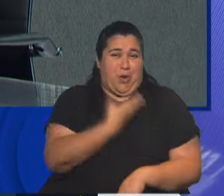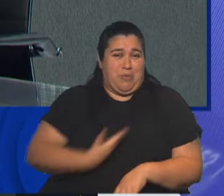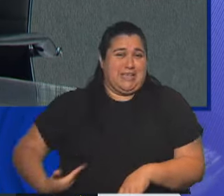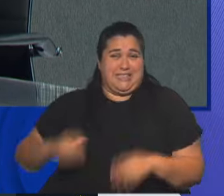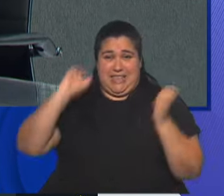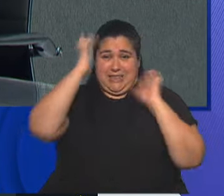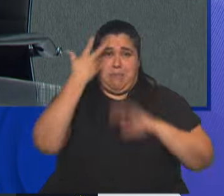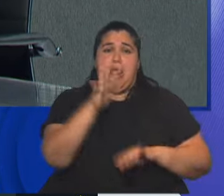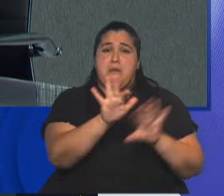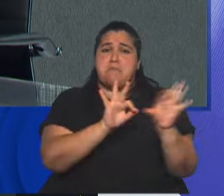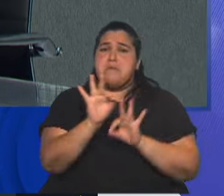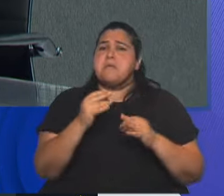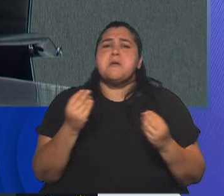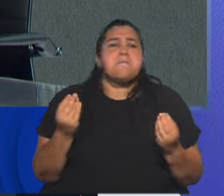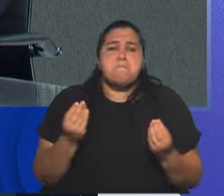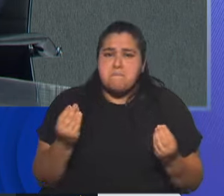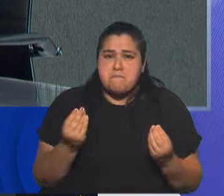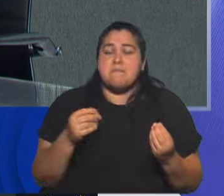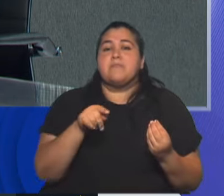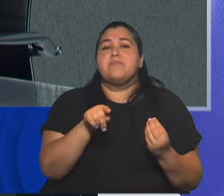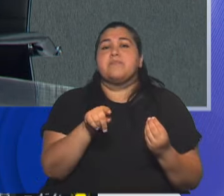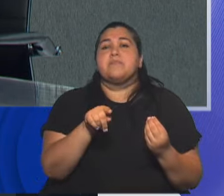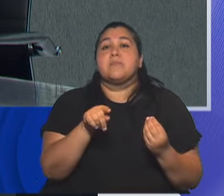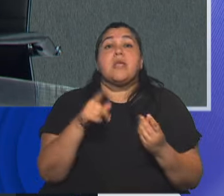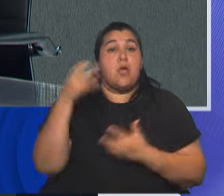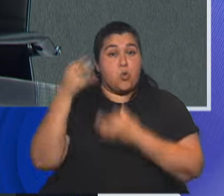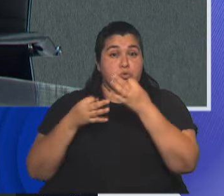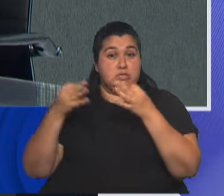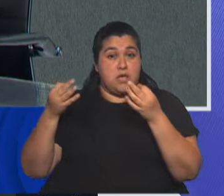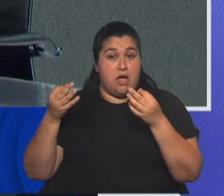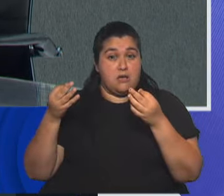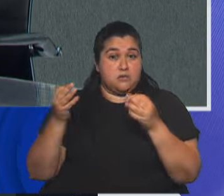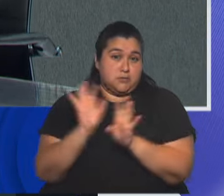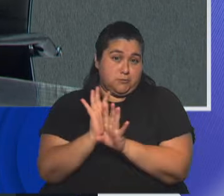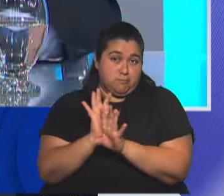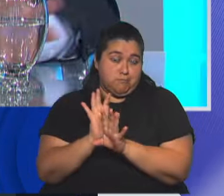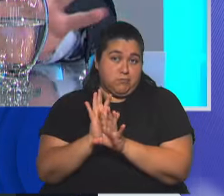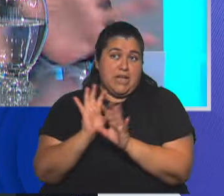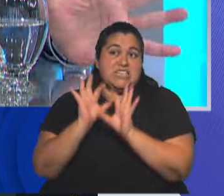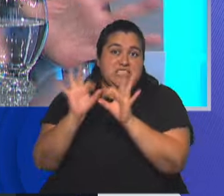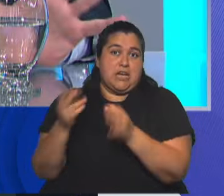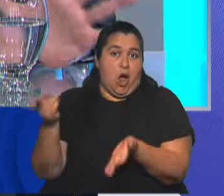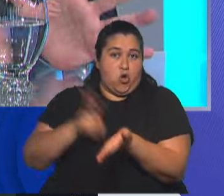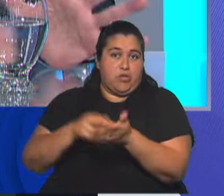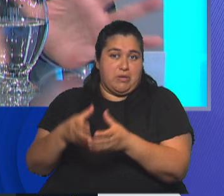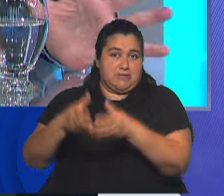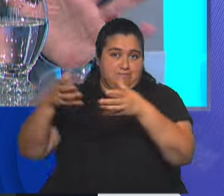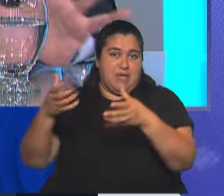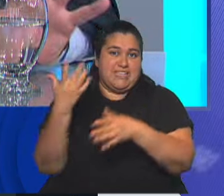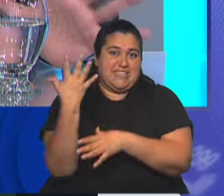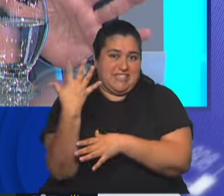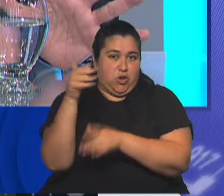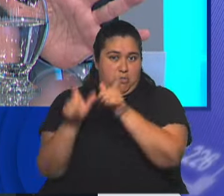Javier Milei, que una vez que se concrete esto, la corte pasa a tener nuevamente cinco miembros? Sí. Hoy está con cuatro miembros, ¿verdad? fundamental